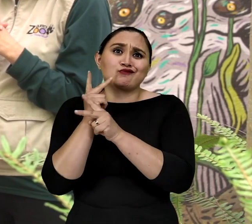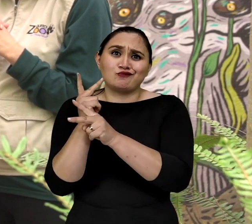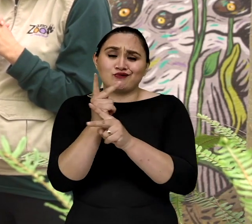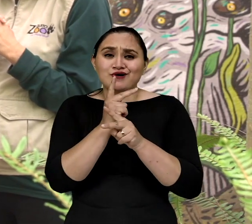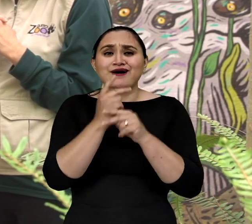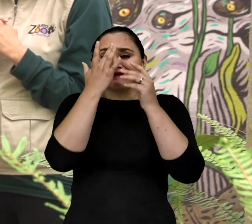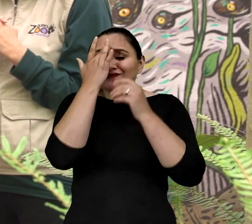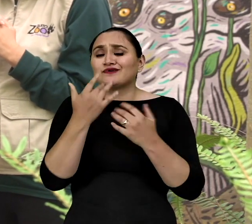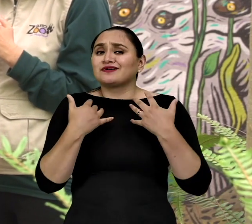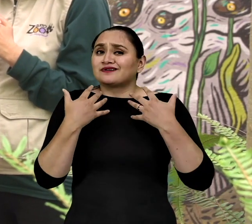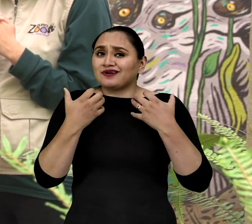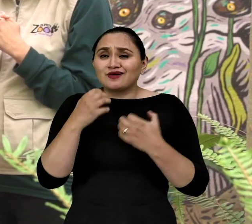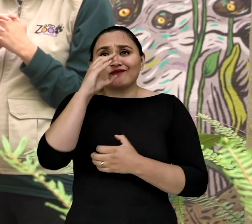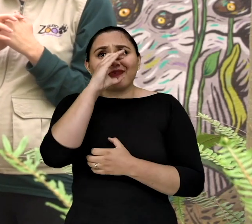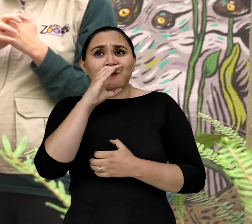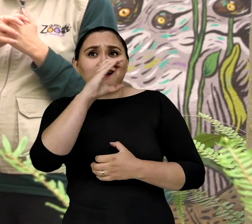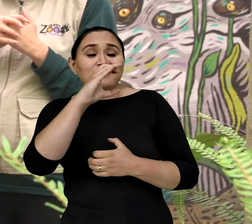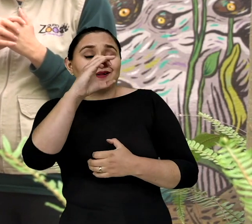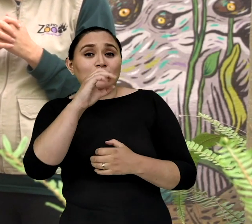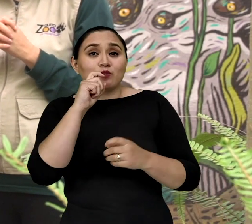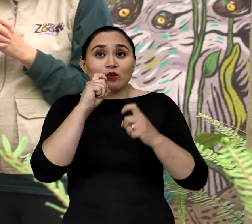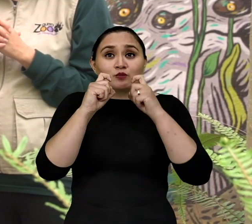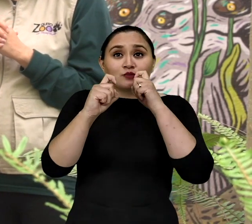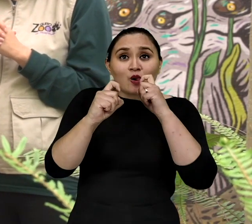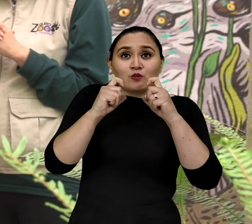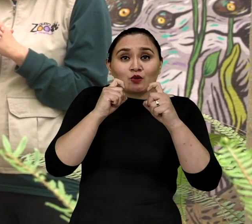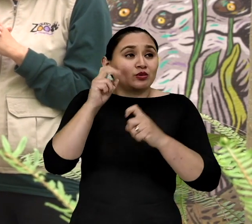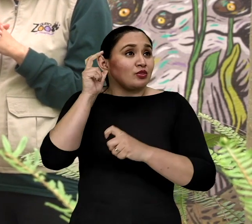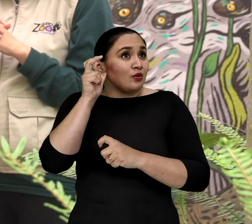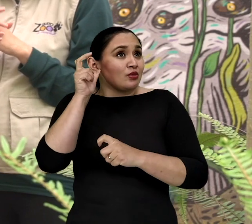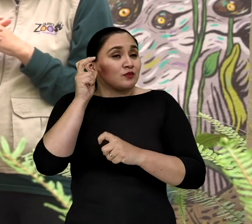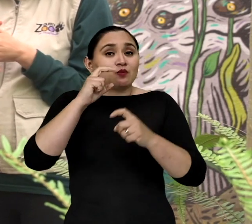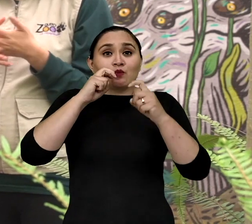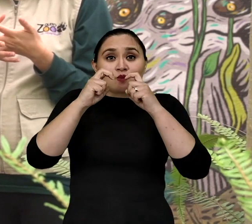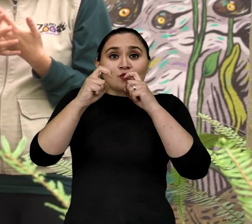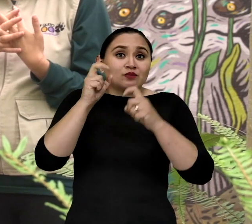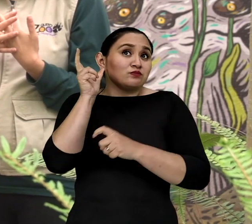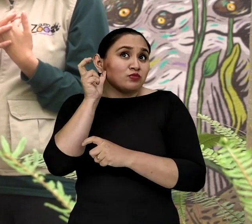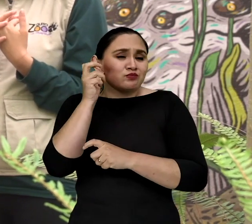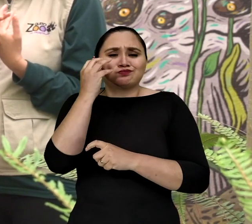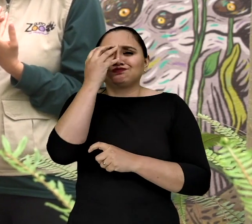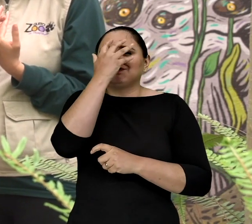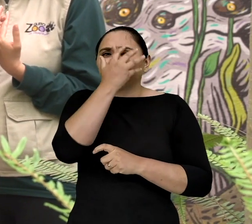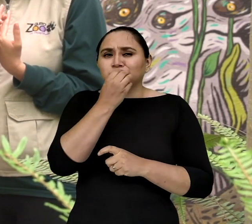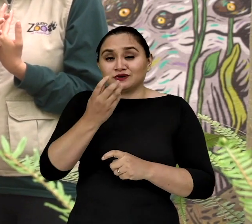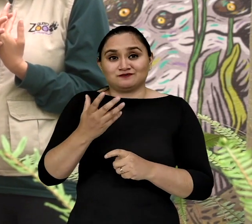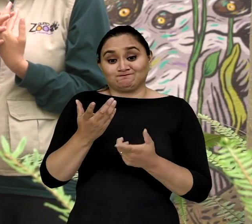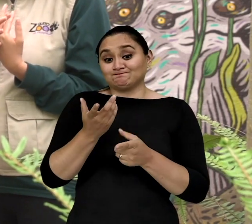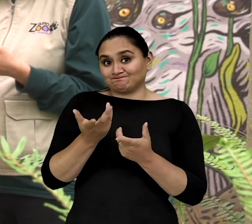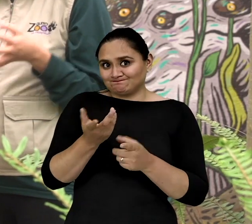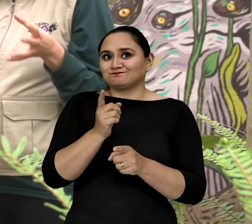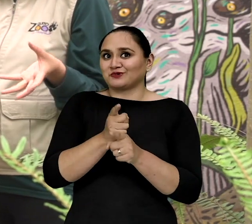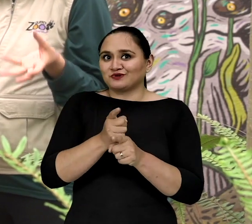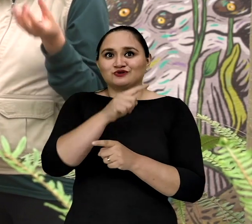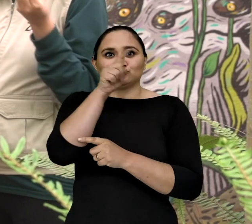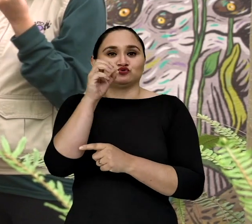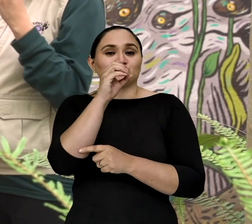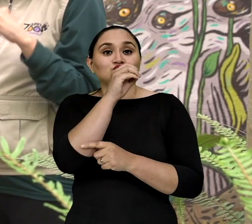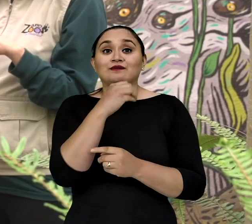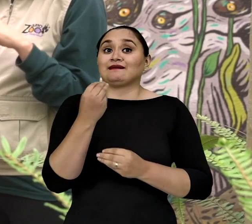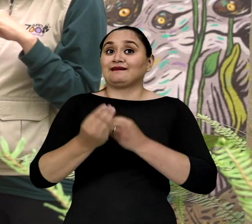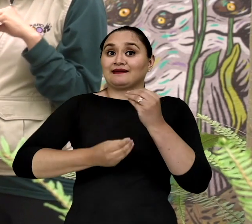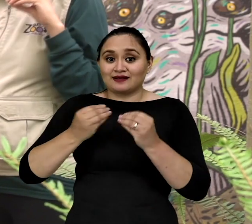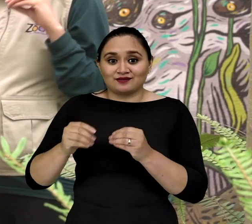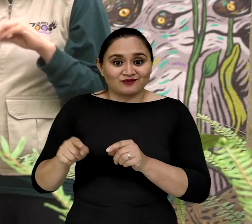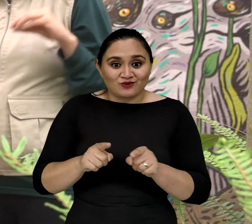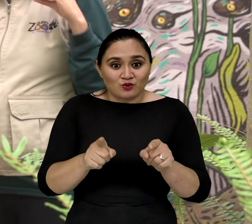pase eso porque queremos escuchar el concierto de las ranitas marsupiales andinas Exactamente, y por eso el Zoológico lo que hace es rescatar